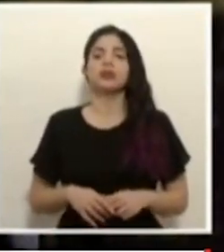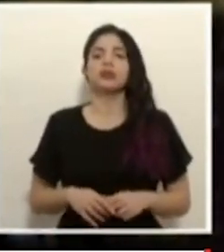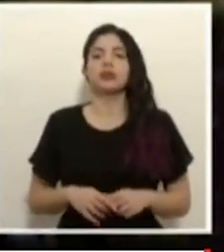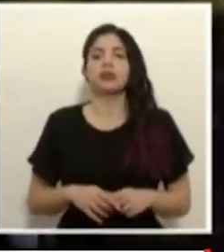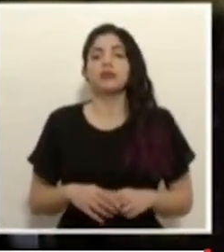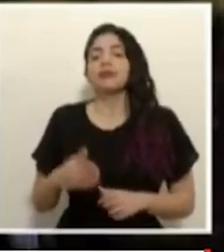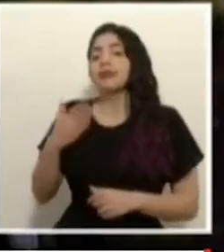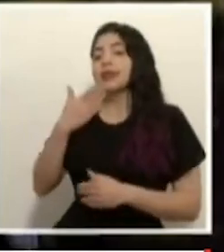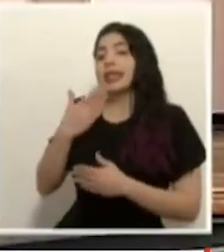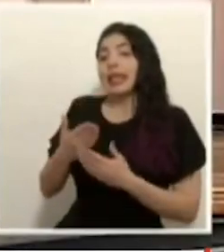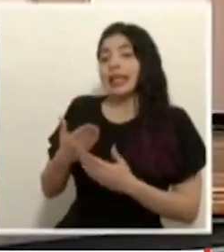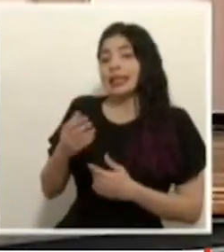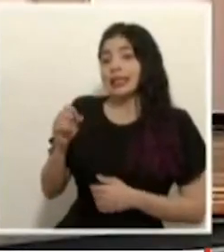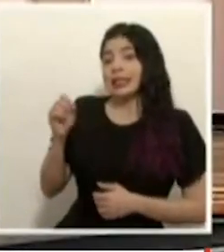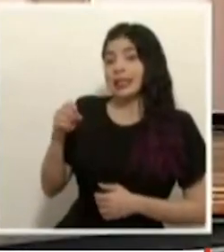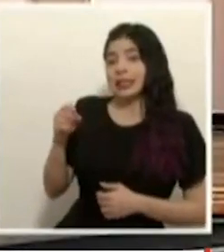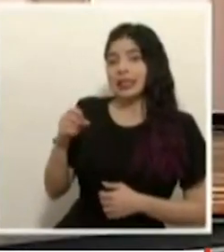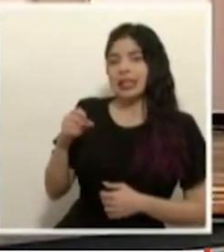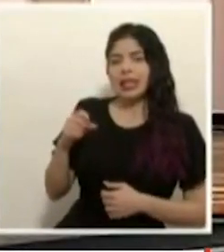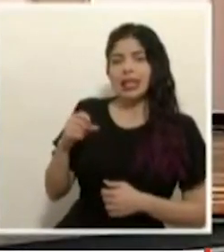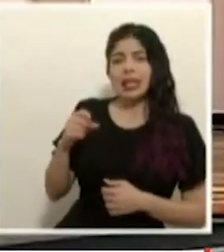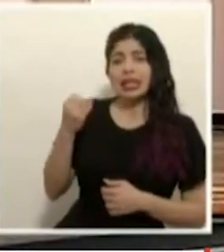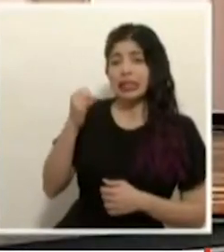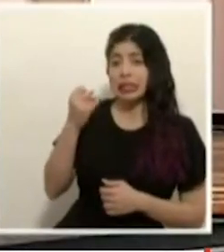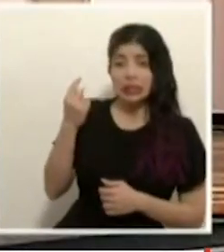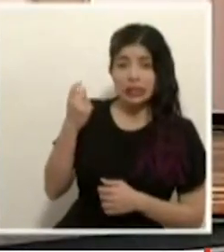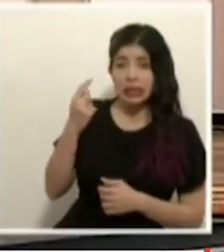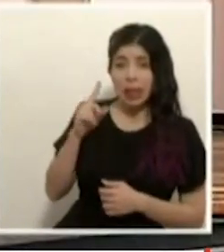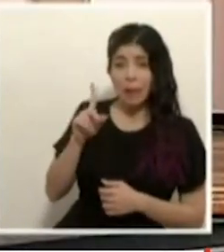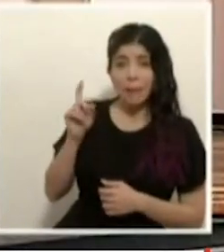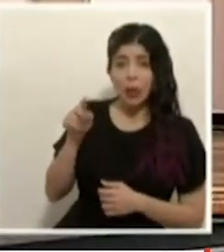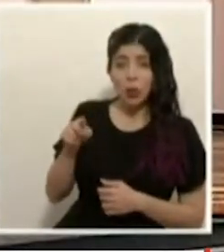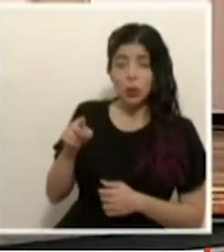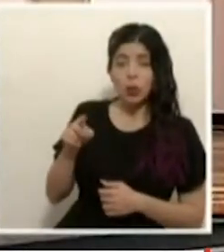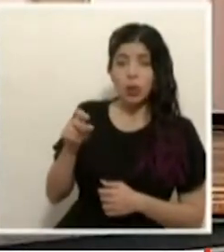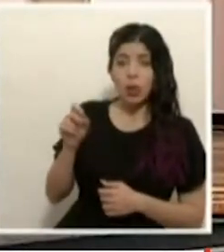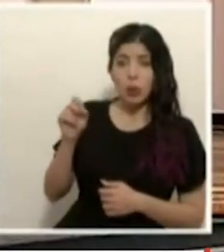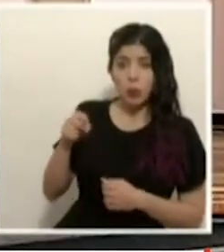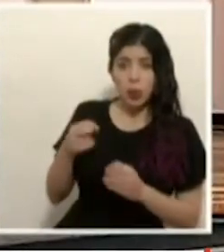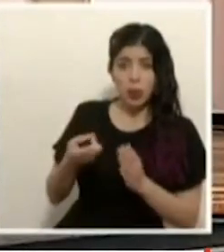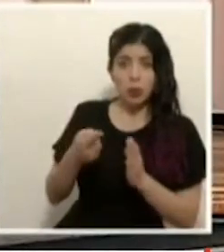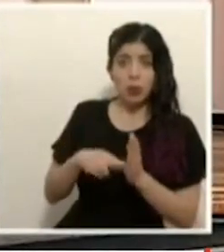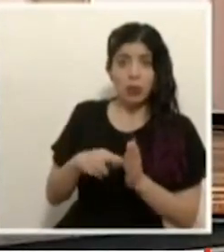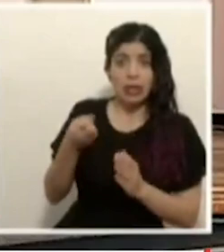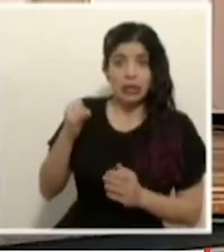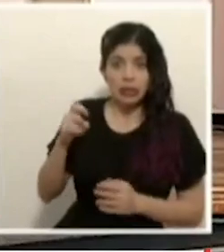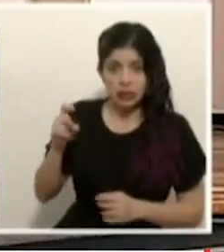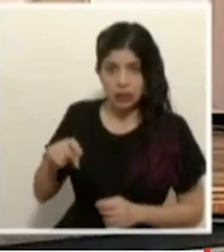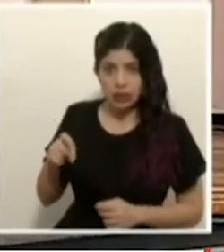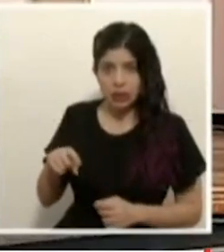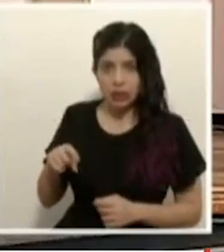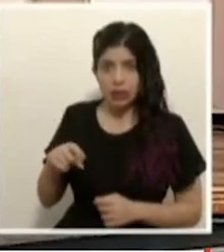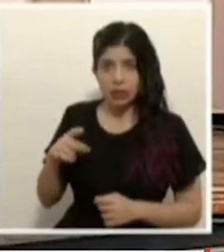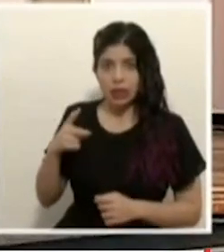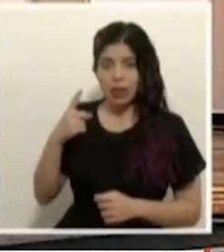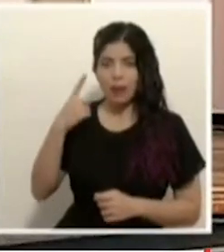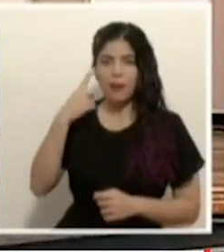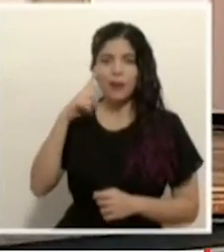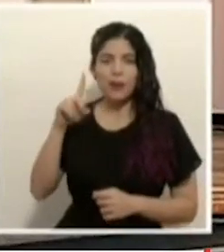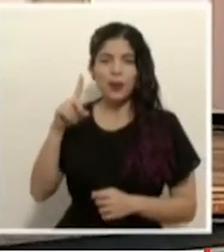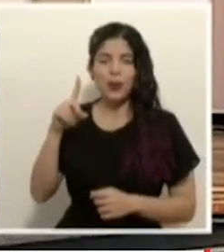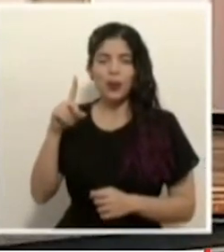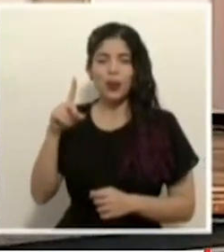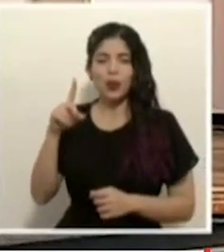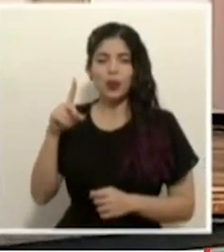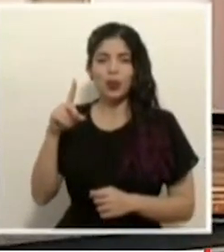gracias si tuvimos dificultad para entender la consulta la podemos reiterar si así sea necesario por el tema de la